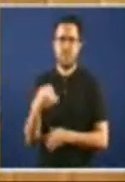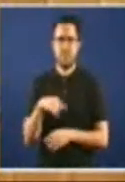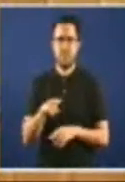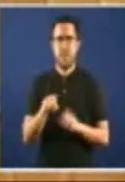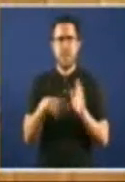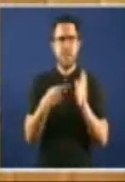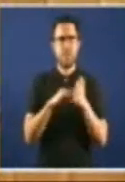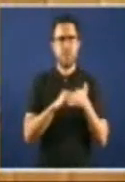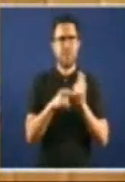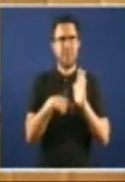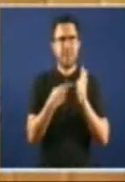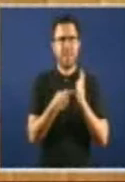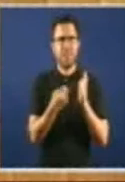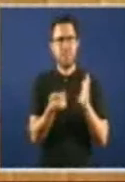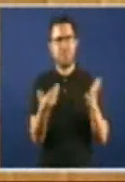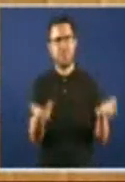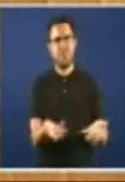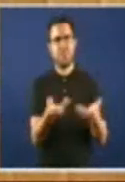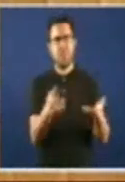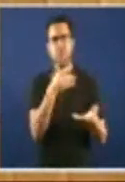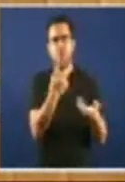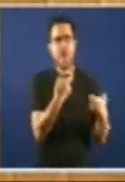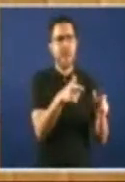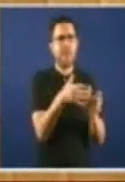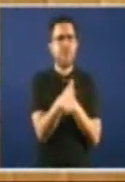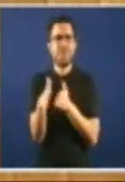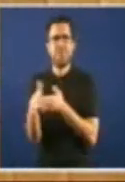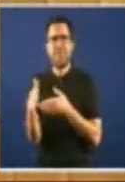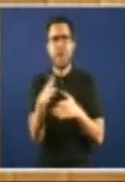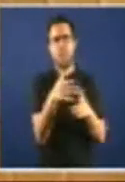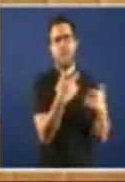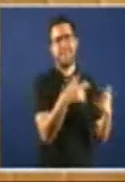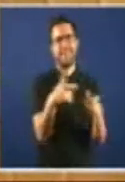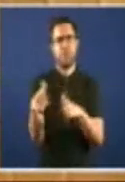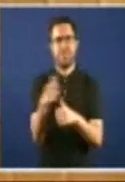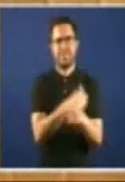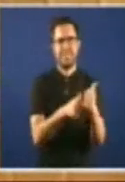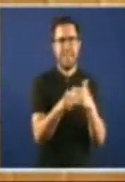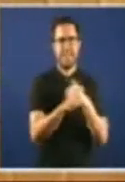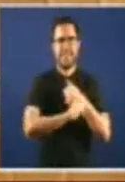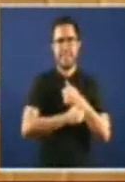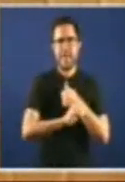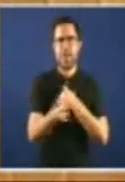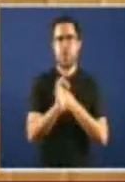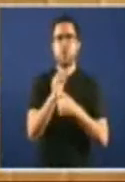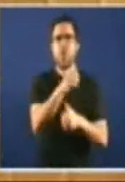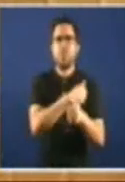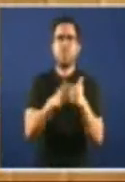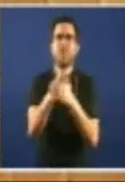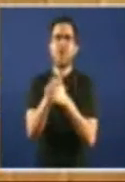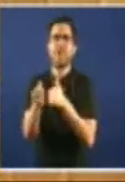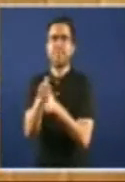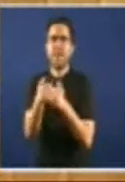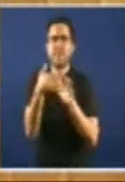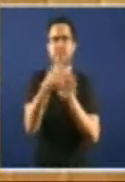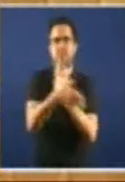define os sectores estratégicos galegos Non define cales son as prioridades Non hai ninguna referencia a creación de emprego